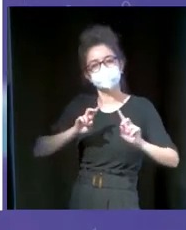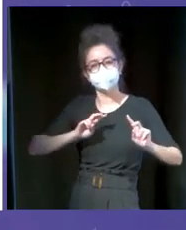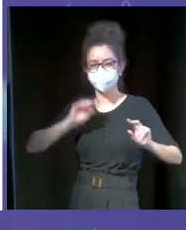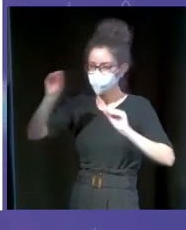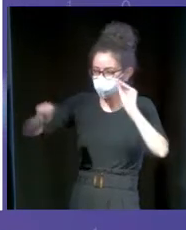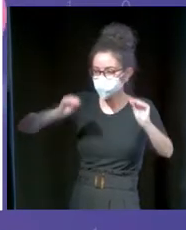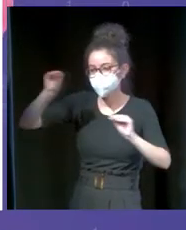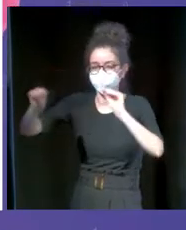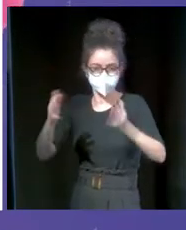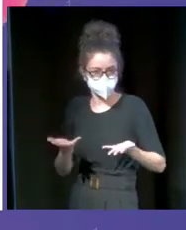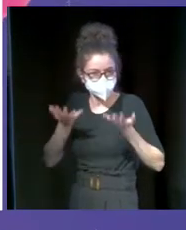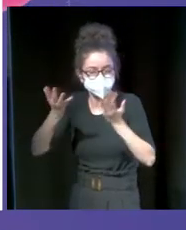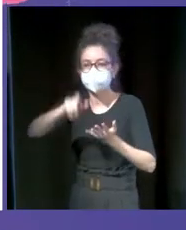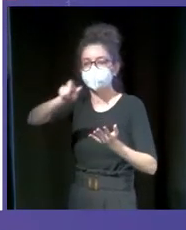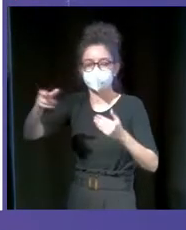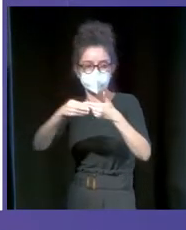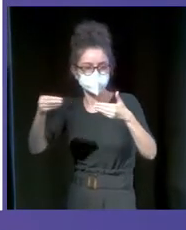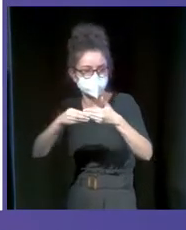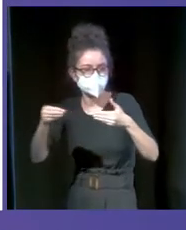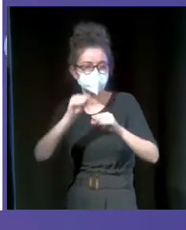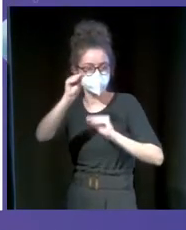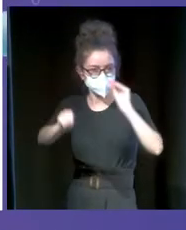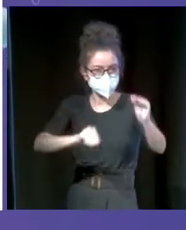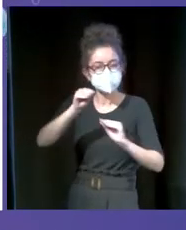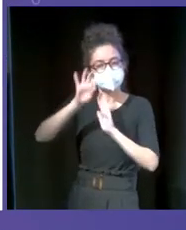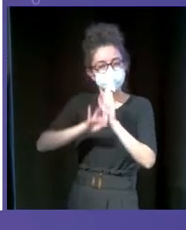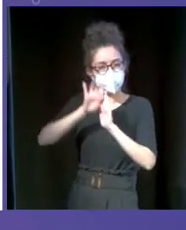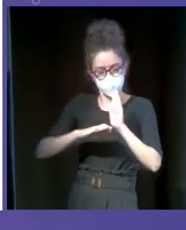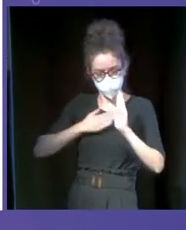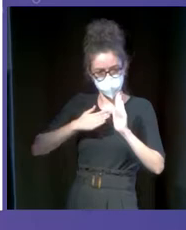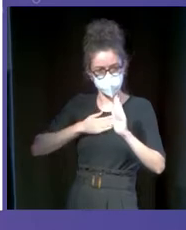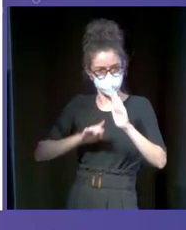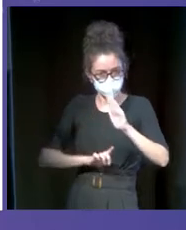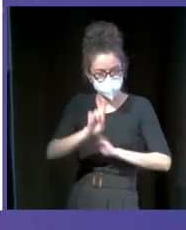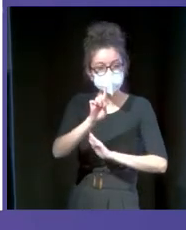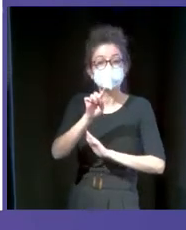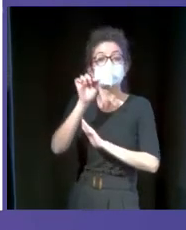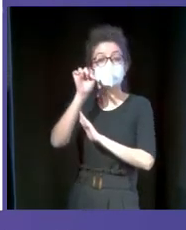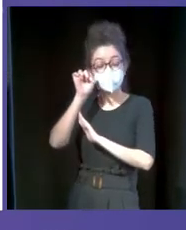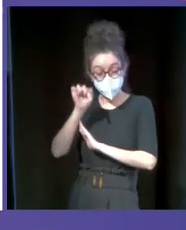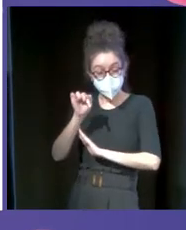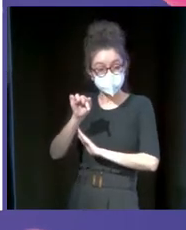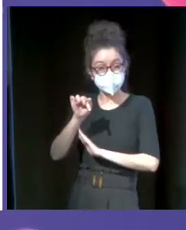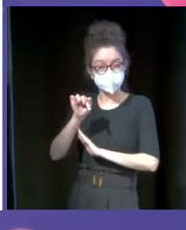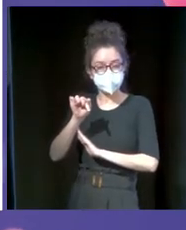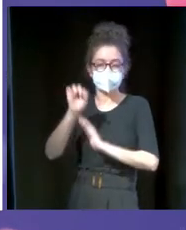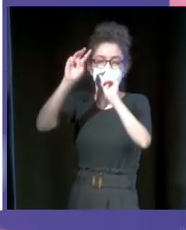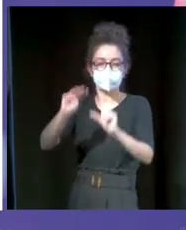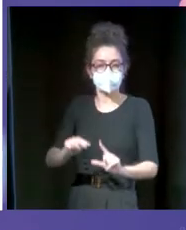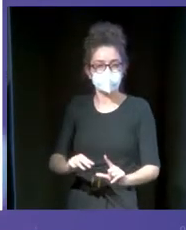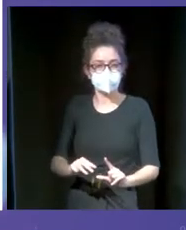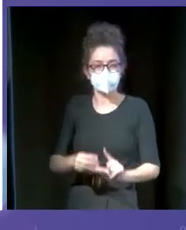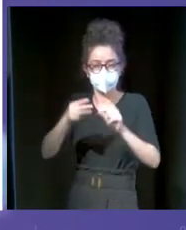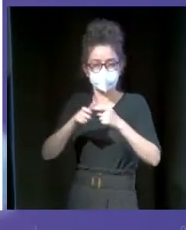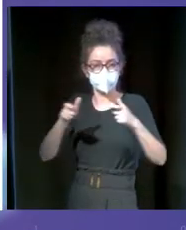buscar nosotros a los clientes, empezamos a desarrollar nuestro propio software y de ahí nació la primera página de